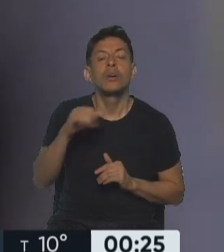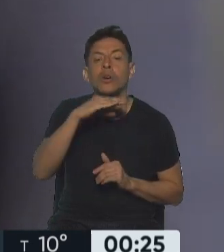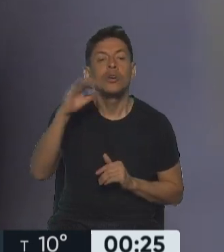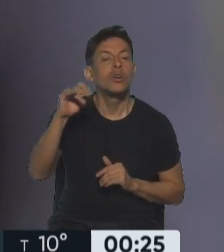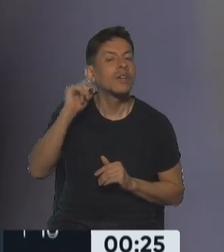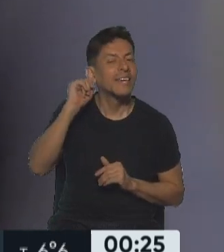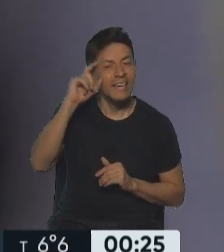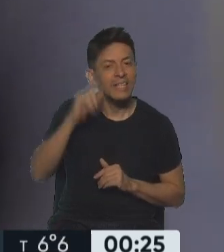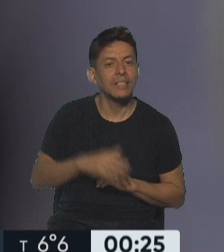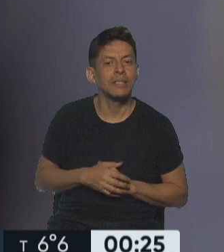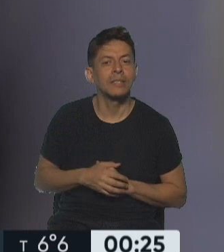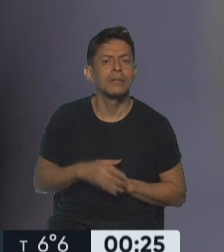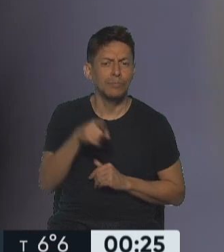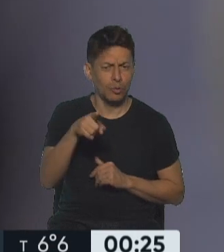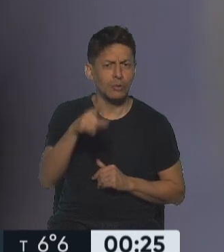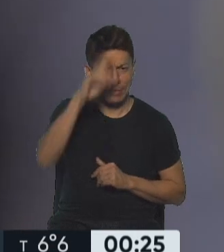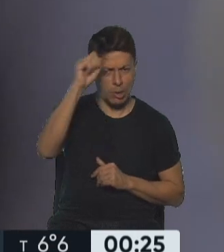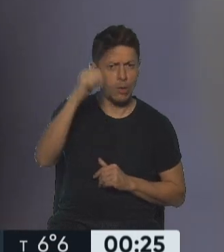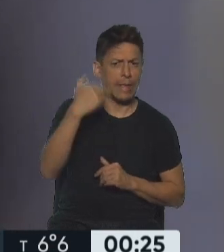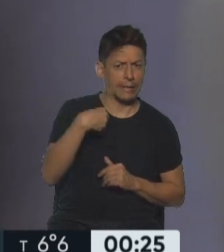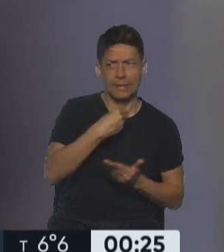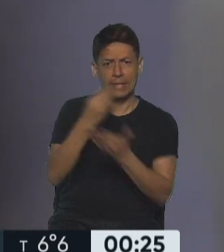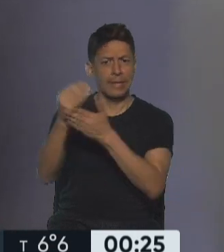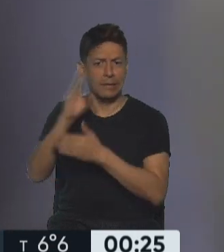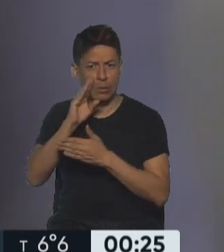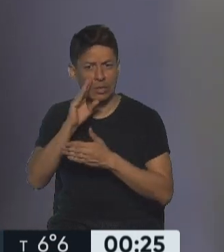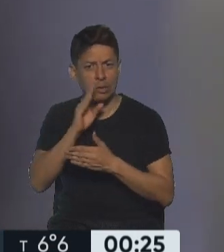argentino embajador de los Estados Unidos.